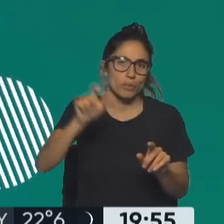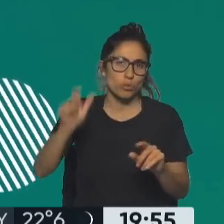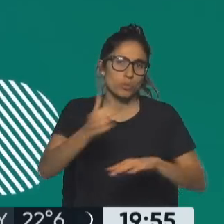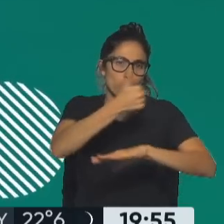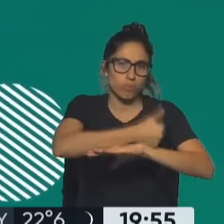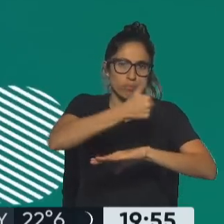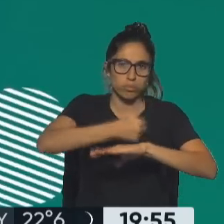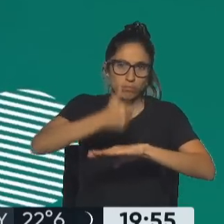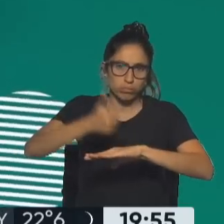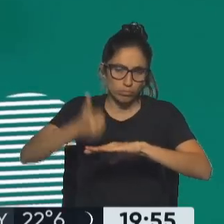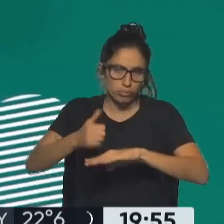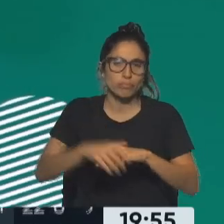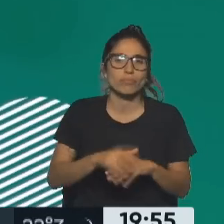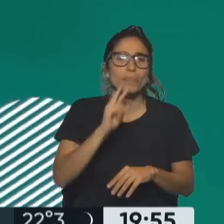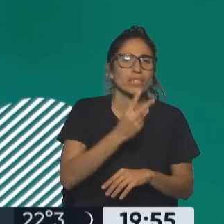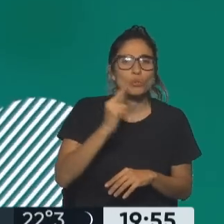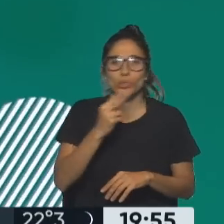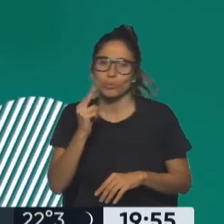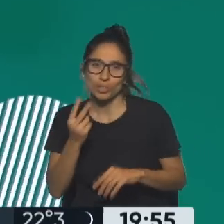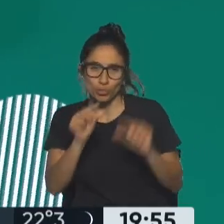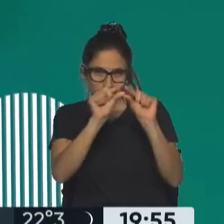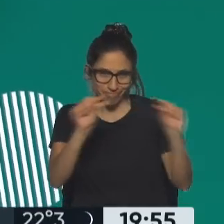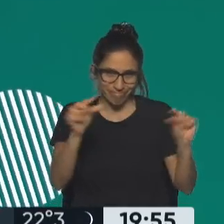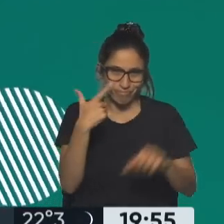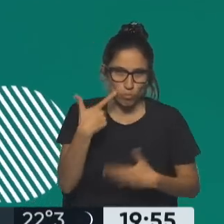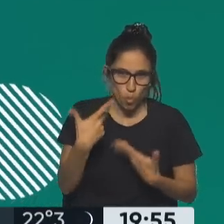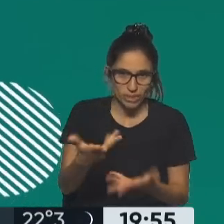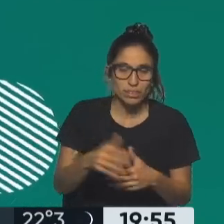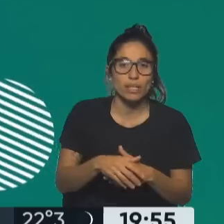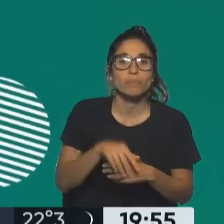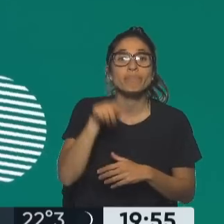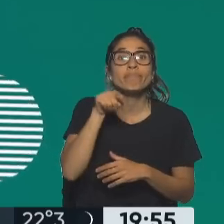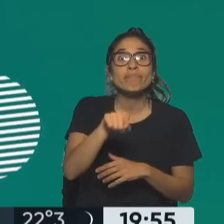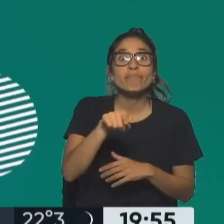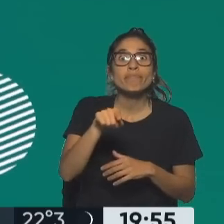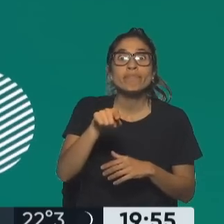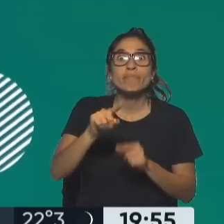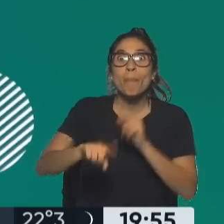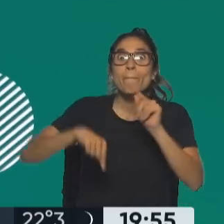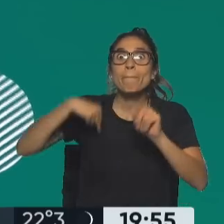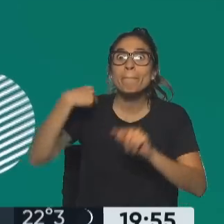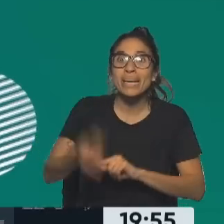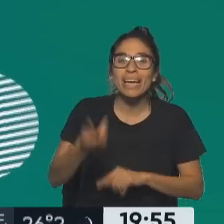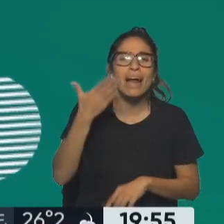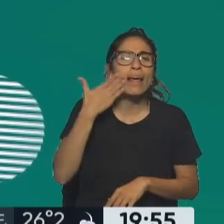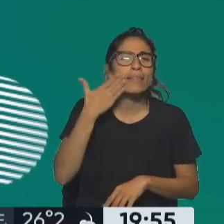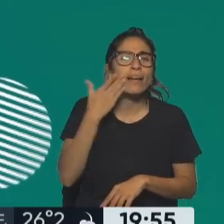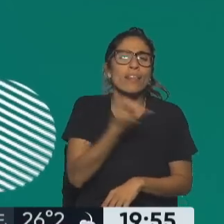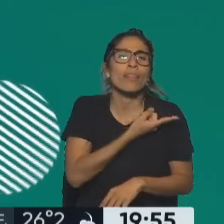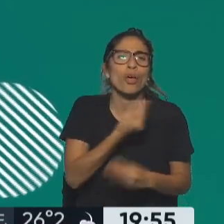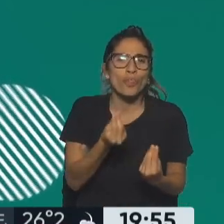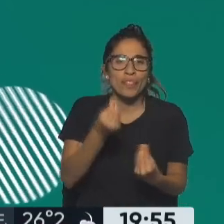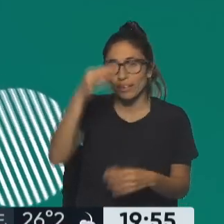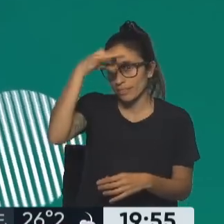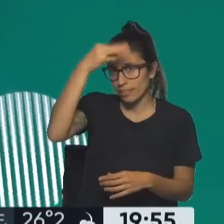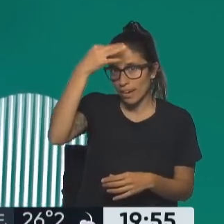y Heller. Todo eso es en el día de mañana, por la tarde. ¿Dónde es todo eso? Eso es en el Teatro IF,